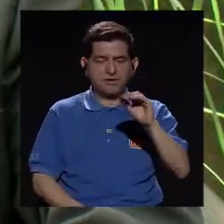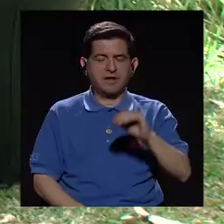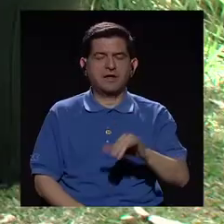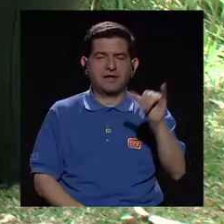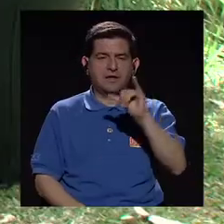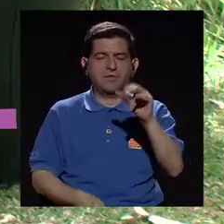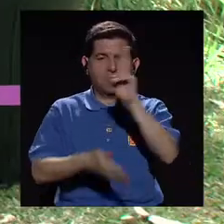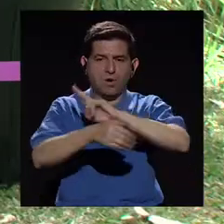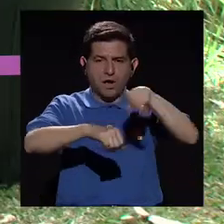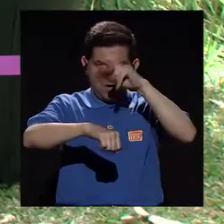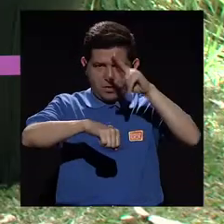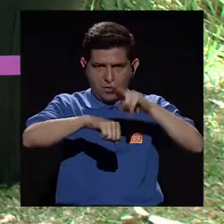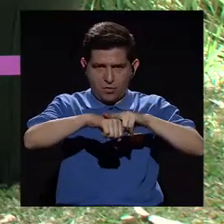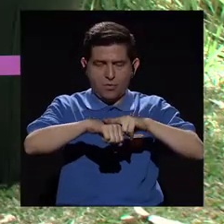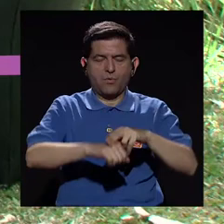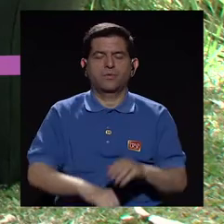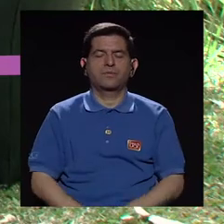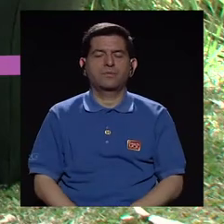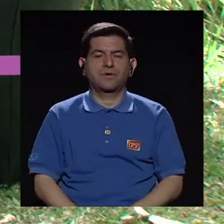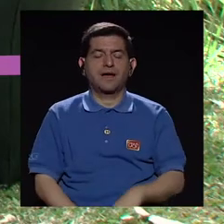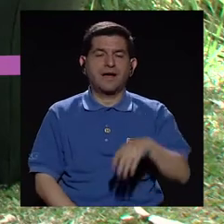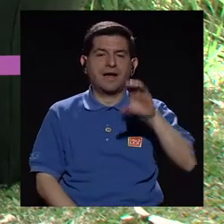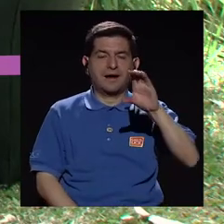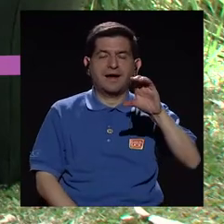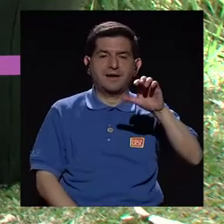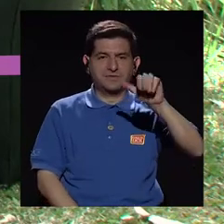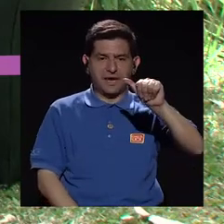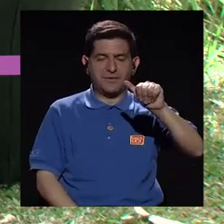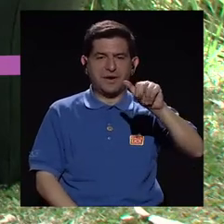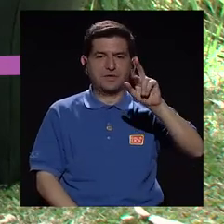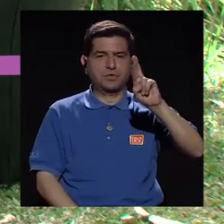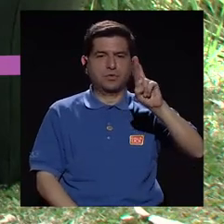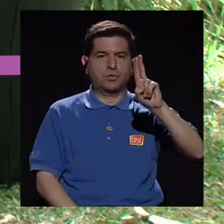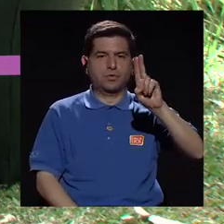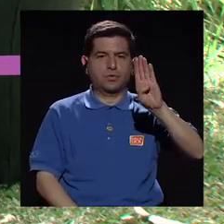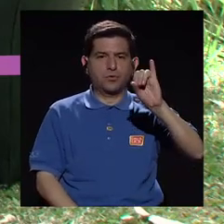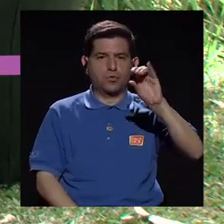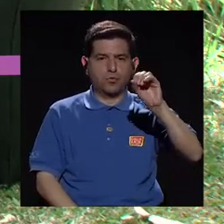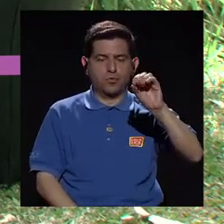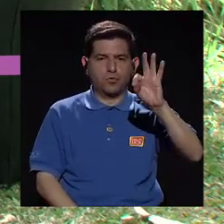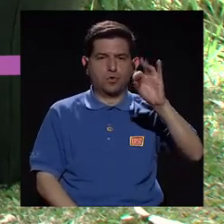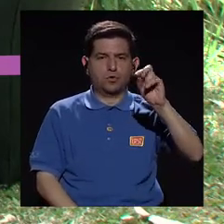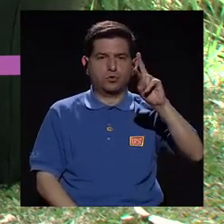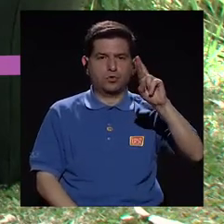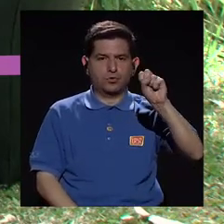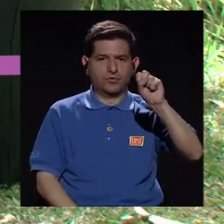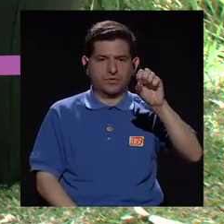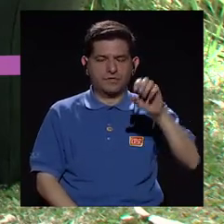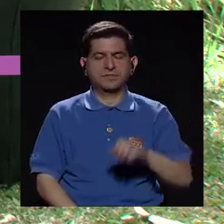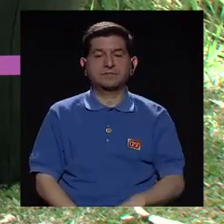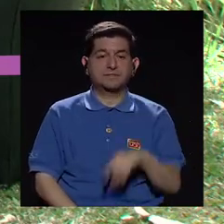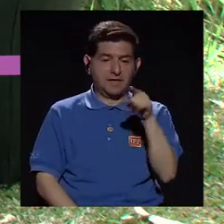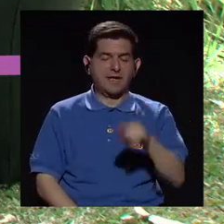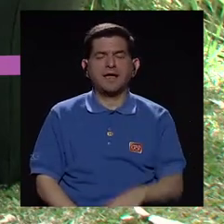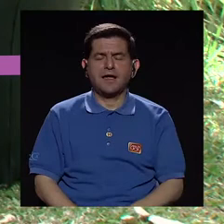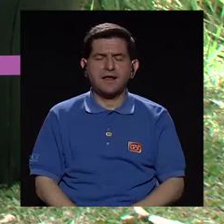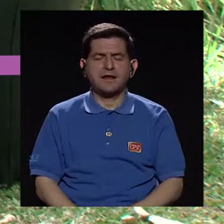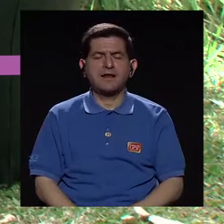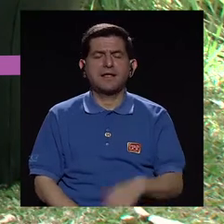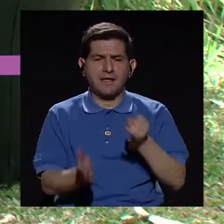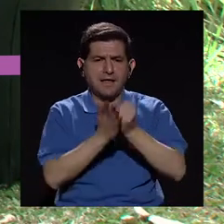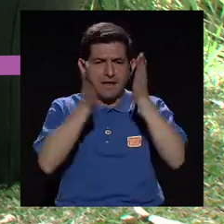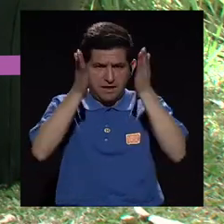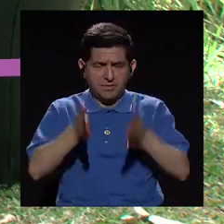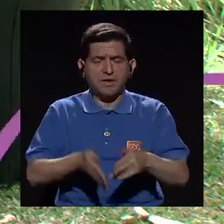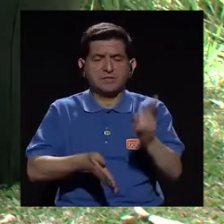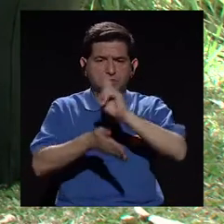de Costa Rica y la Universidad Nacional. Corrijo, se trata de don Carlos Alberto Rubio Torres. Él es docente de literatura infantil y narración oral, así